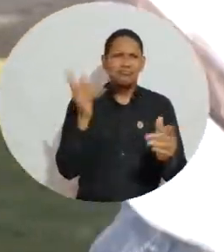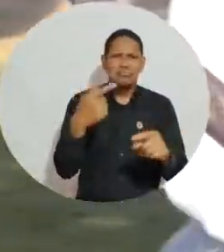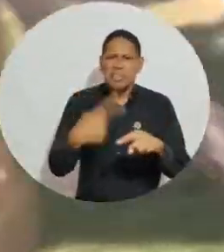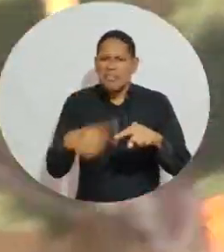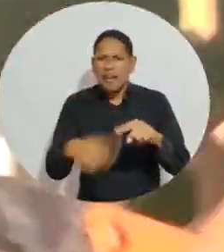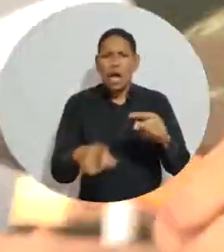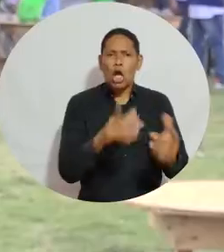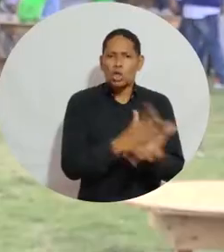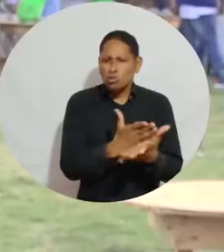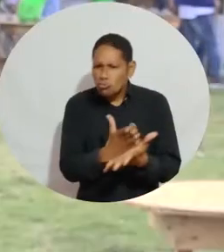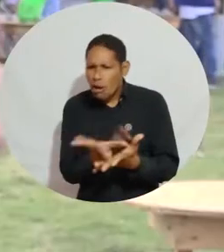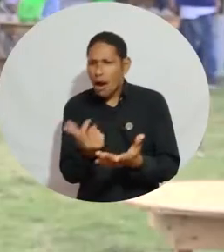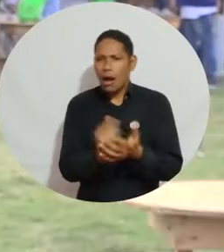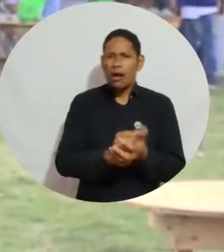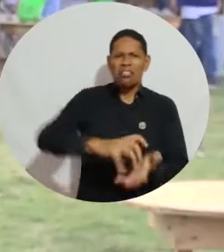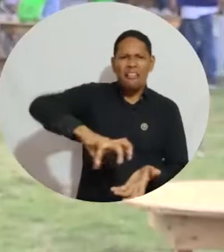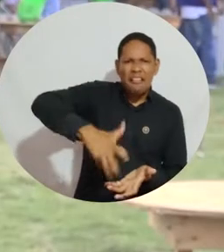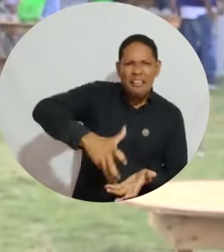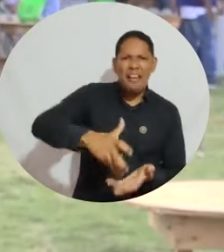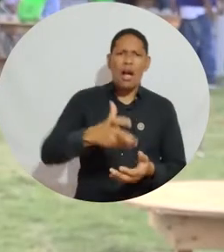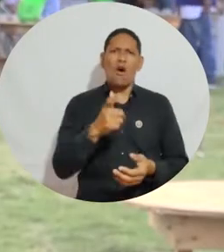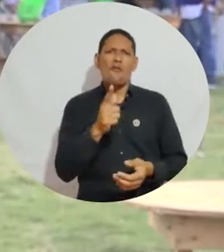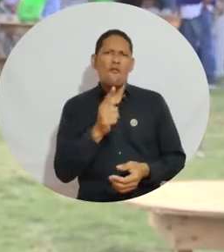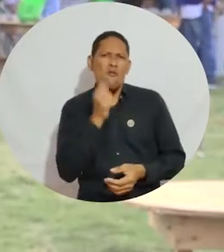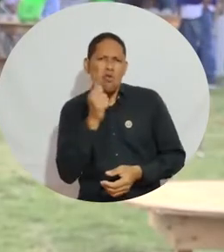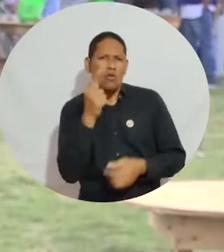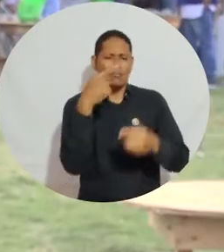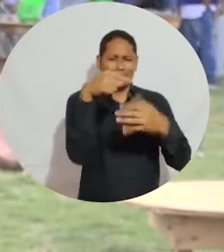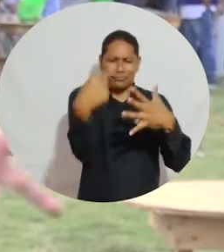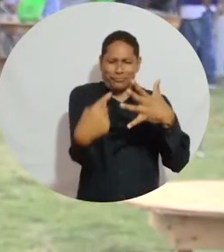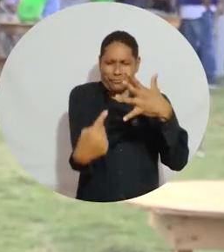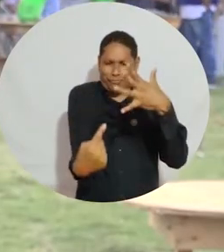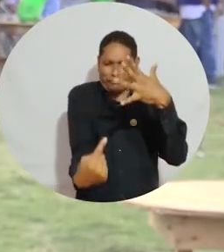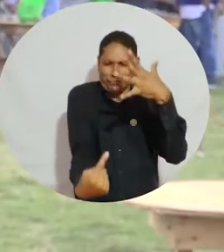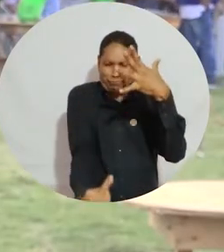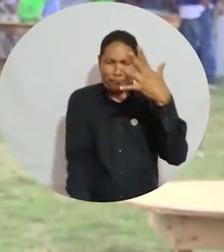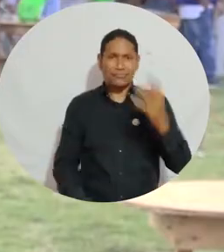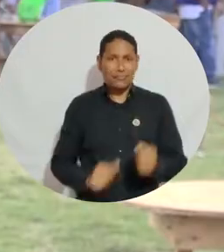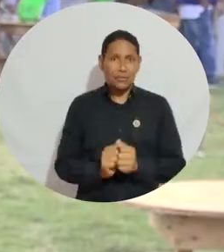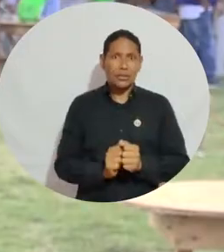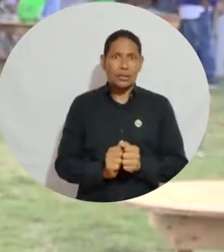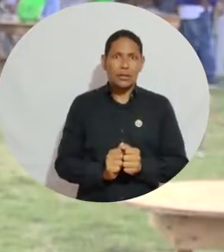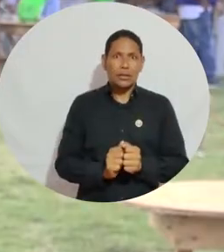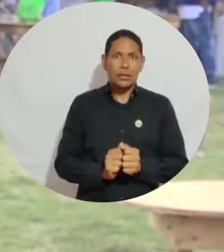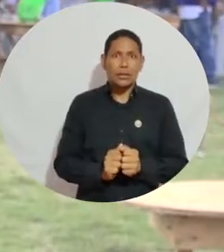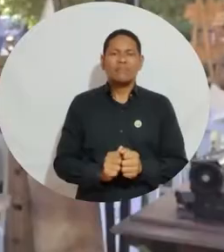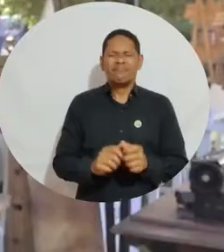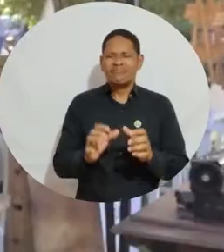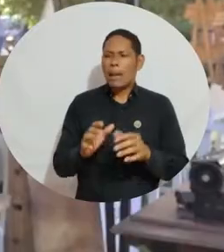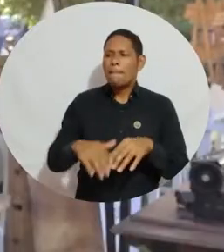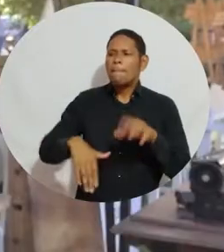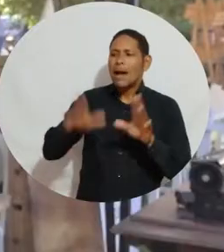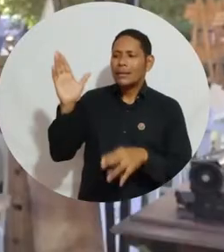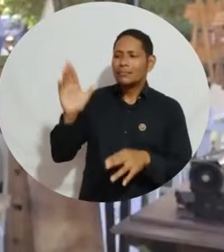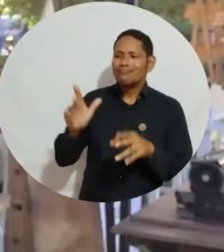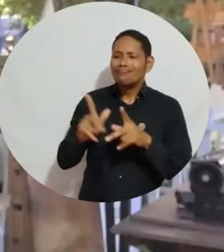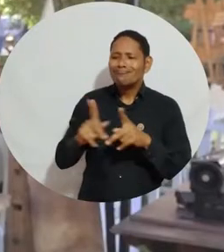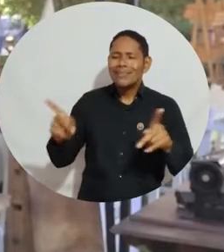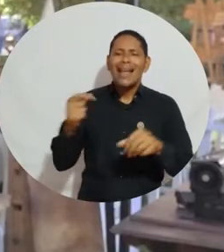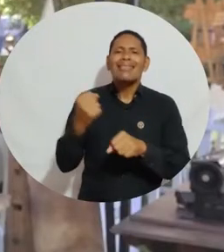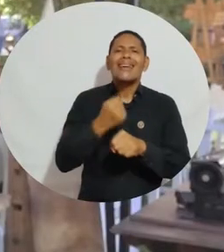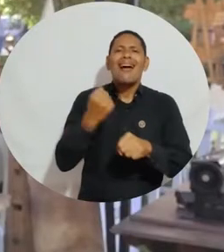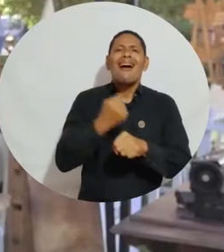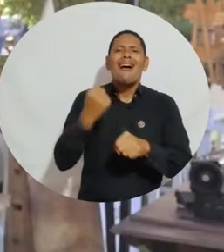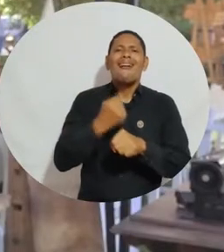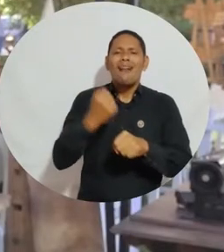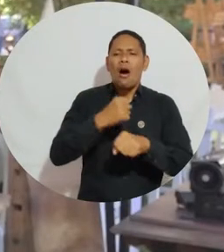yuca, totalmente orgánicos, el copito, las naranjas, las frutas, etc. Productos procesados. Normalmente el campesino